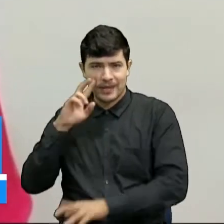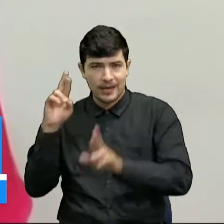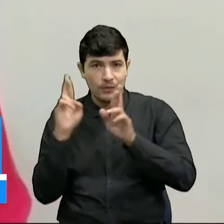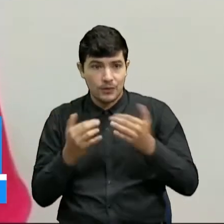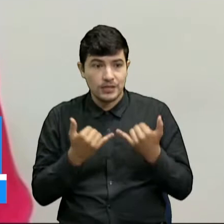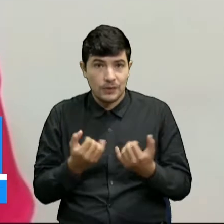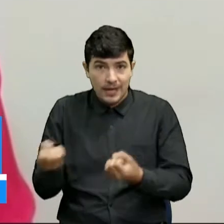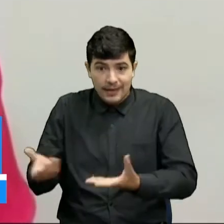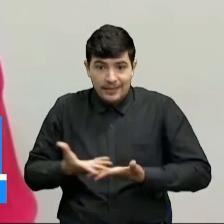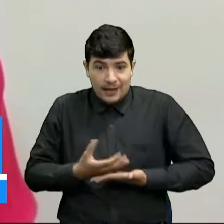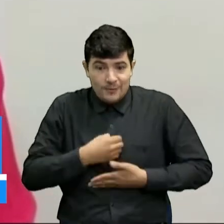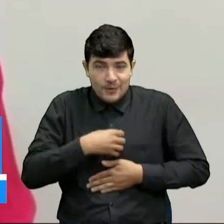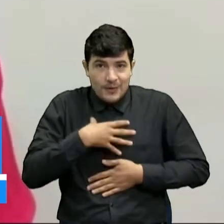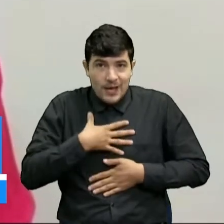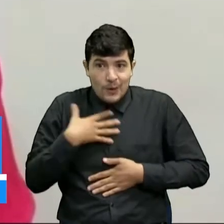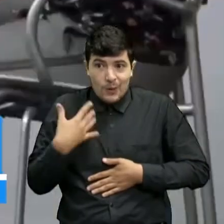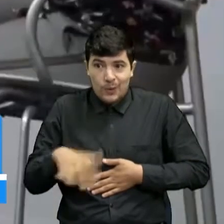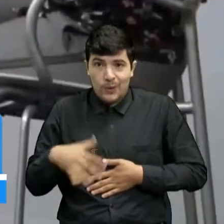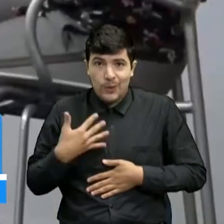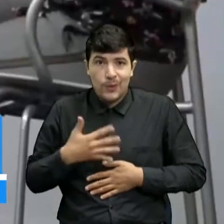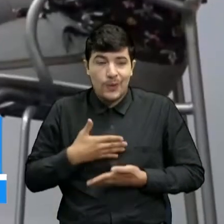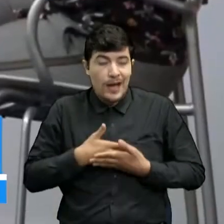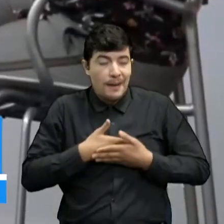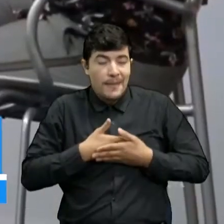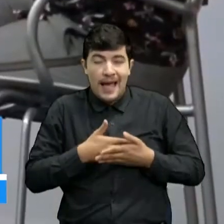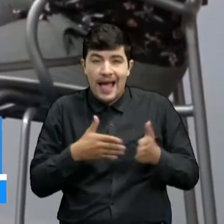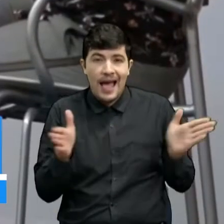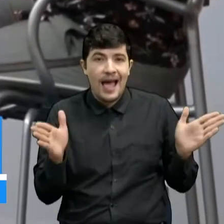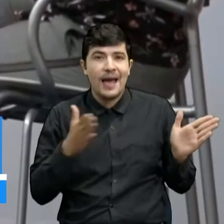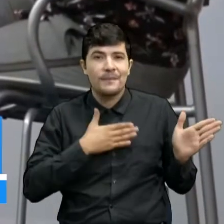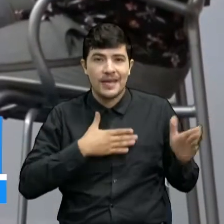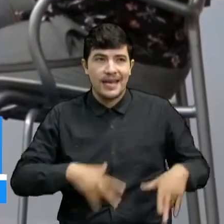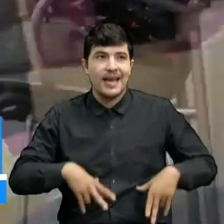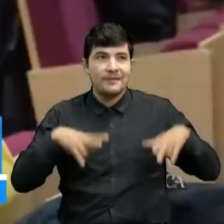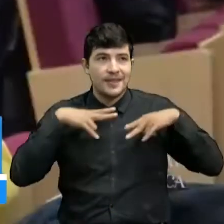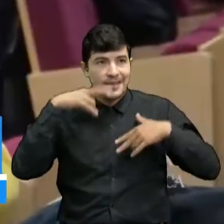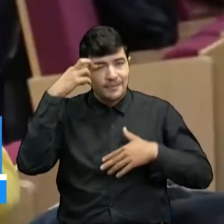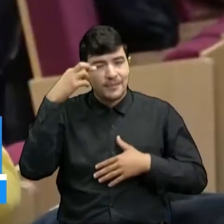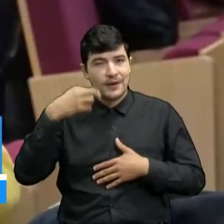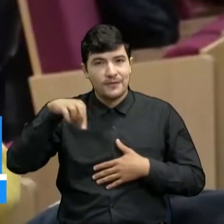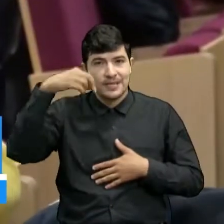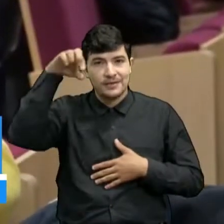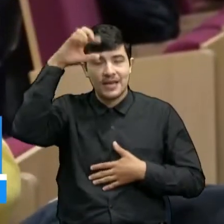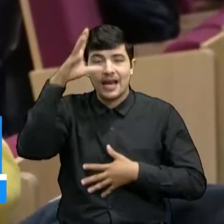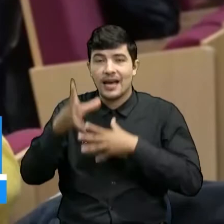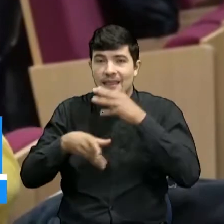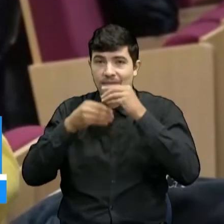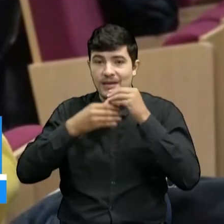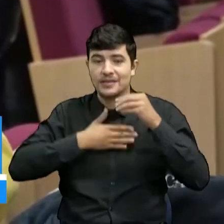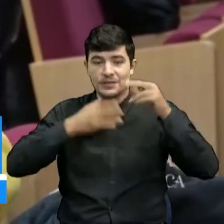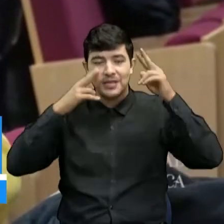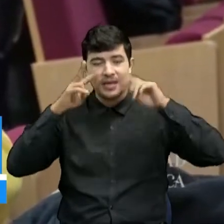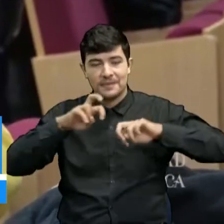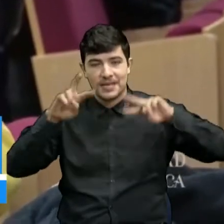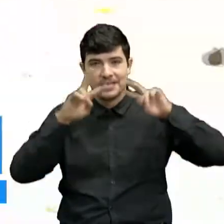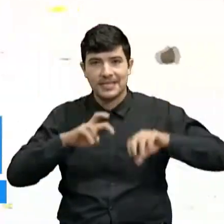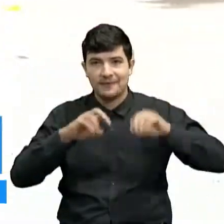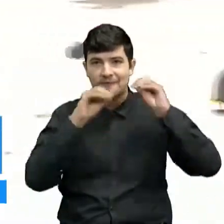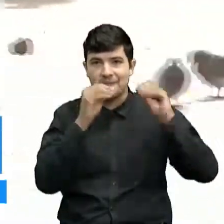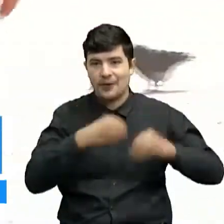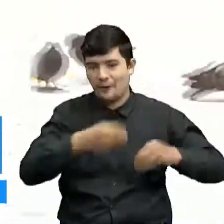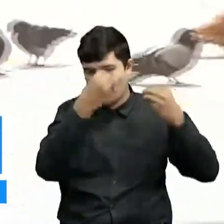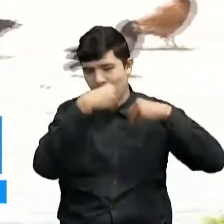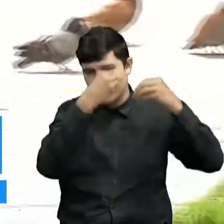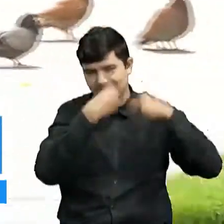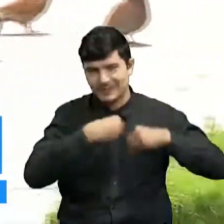oportunidad que tuve, se me abre una puerta grande para mi vida profesional y como investigadora en formación, donde